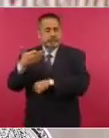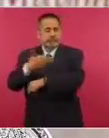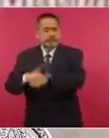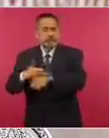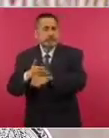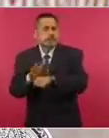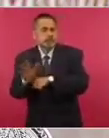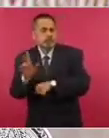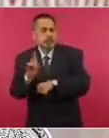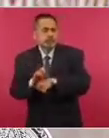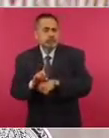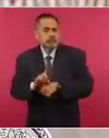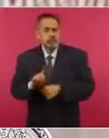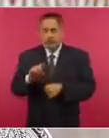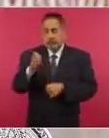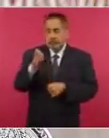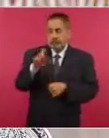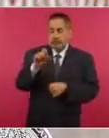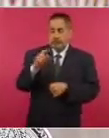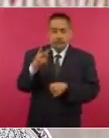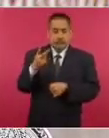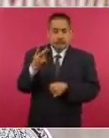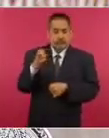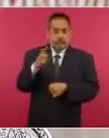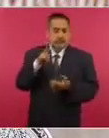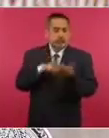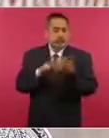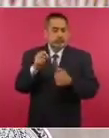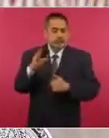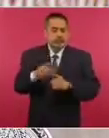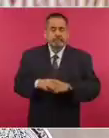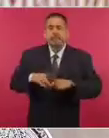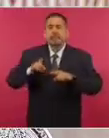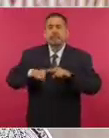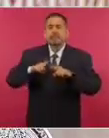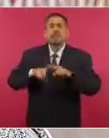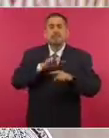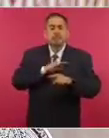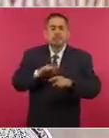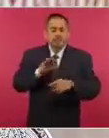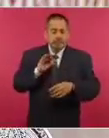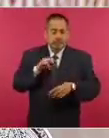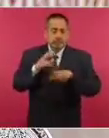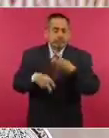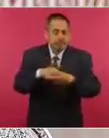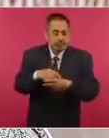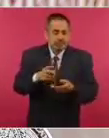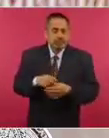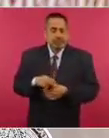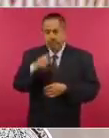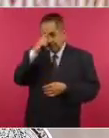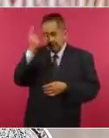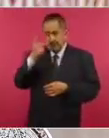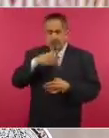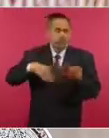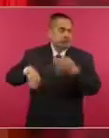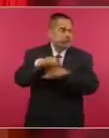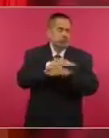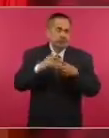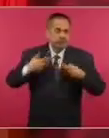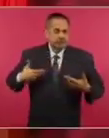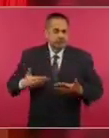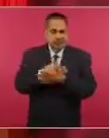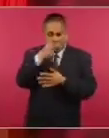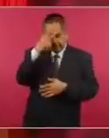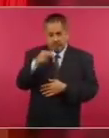22 de enero del 2023. Podrán participar todos los ciudadanos utilizando su CURP y